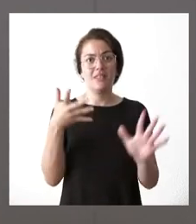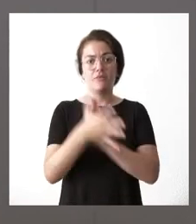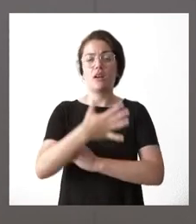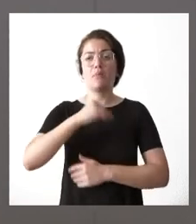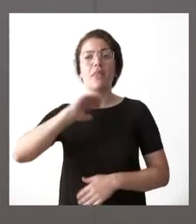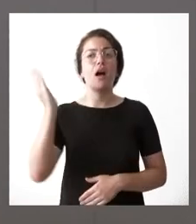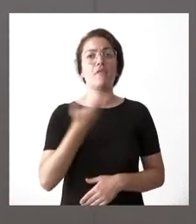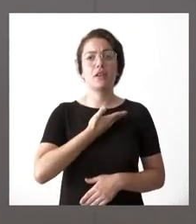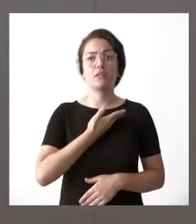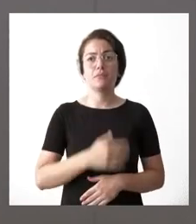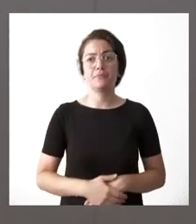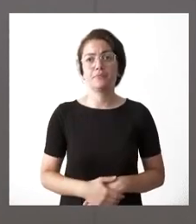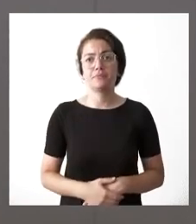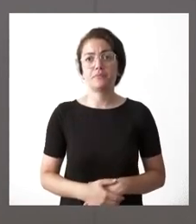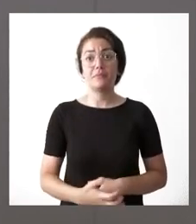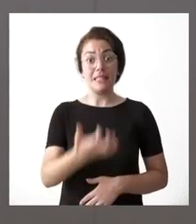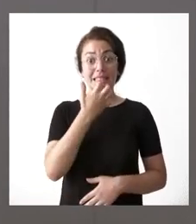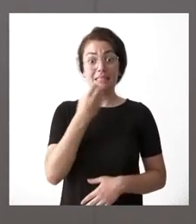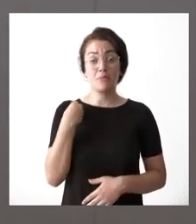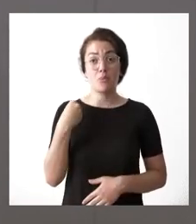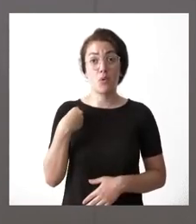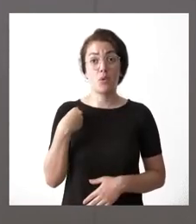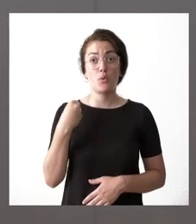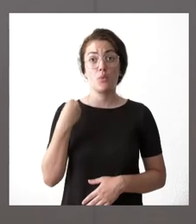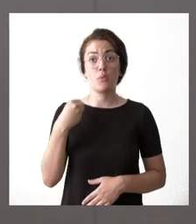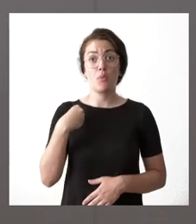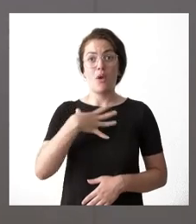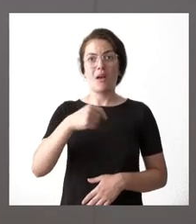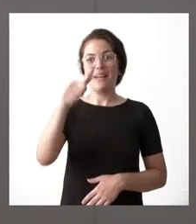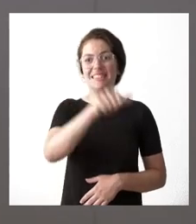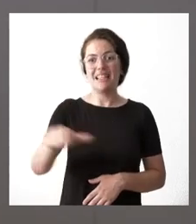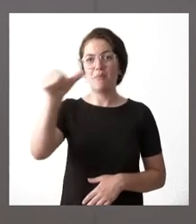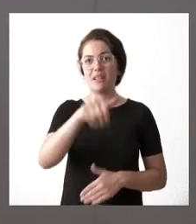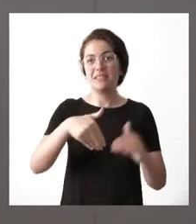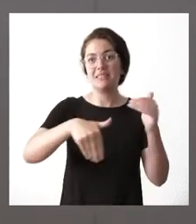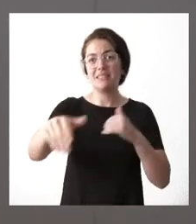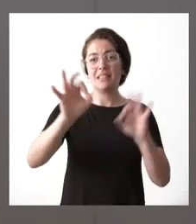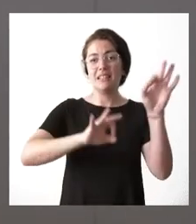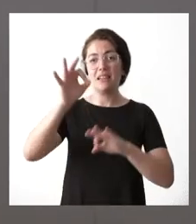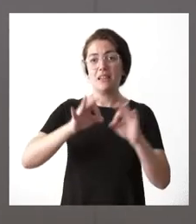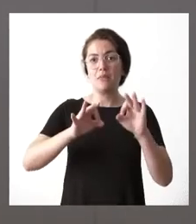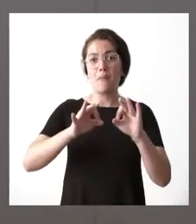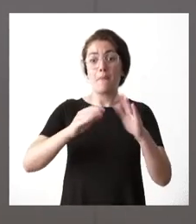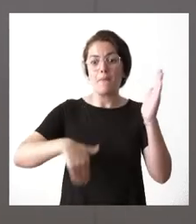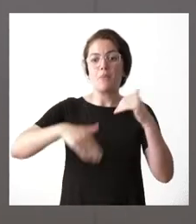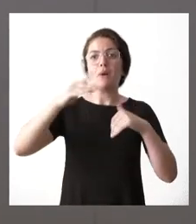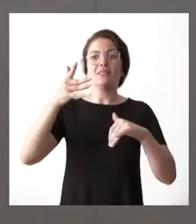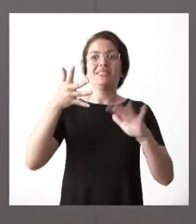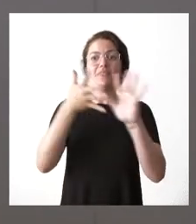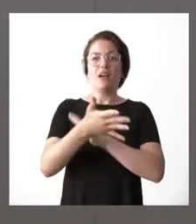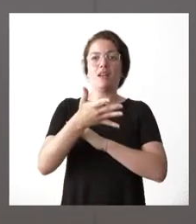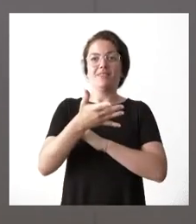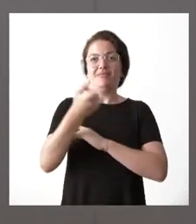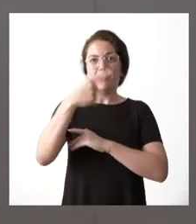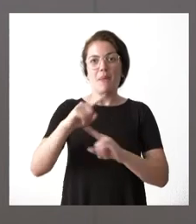si a esta posibilidad de las próximas semanas de incremento de los tipos de interés según el aumento de impuestos y especialmente